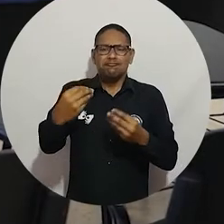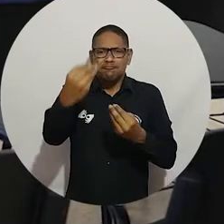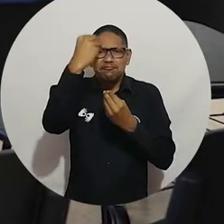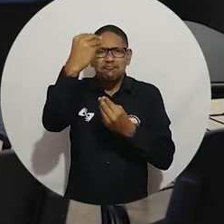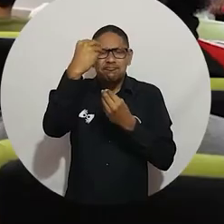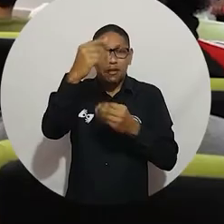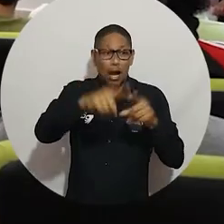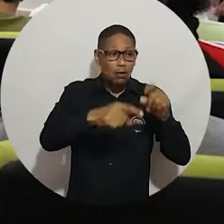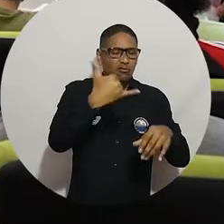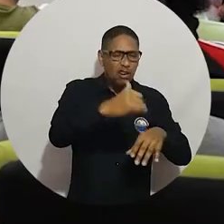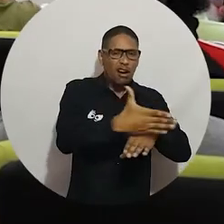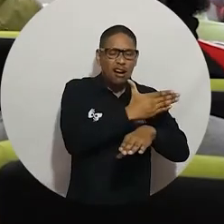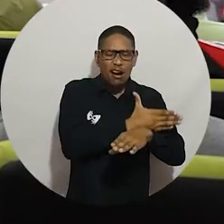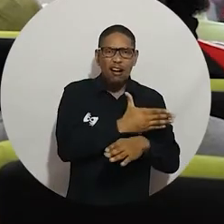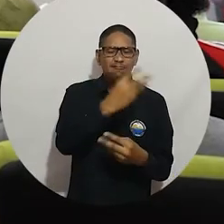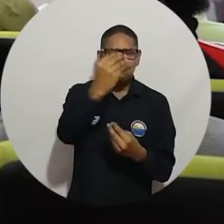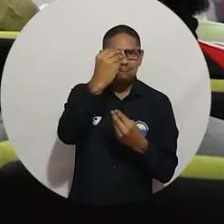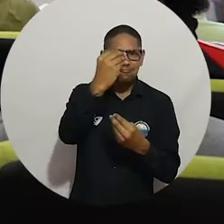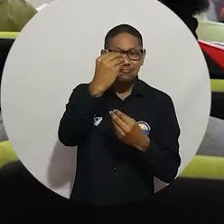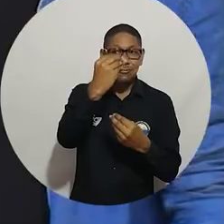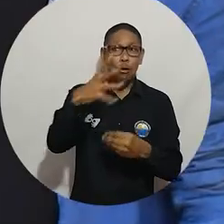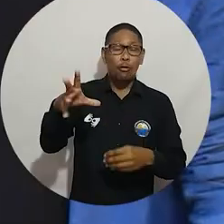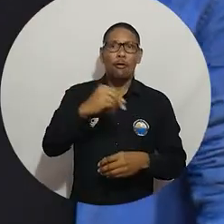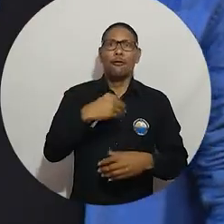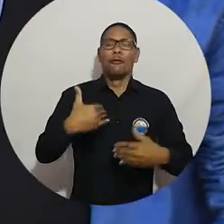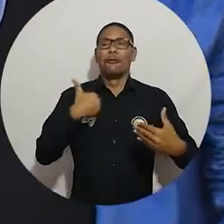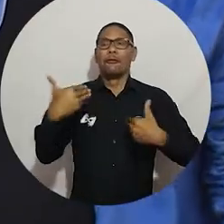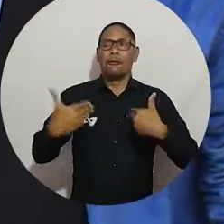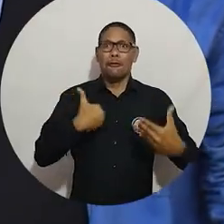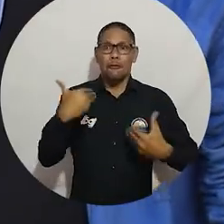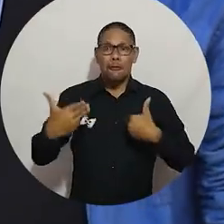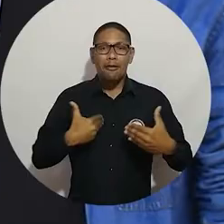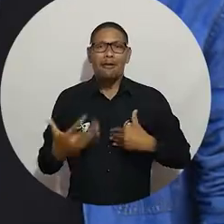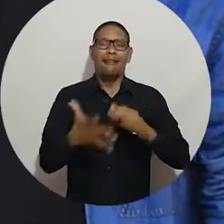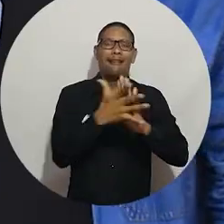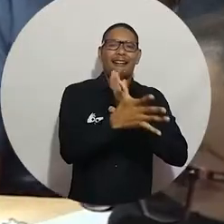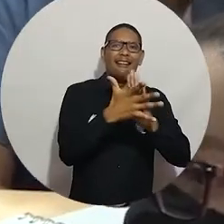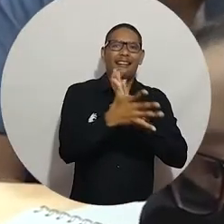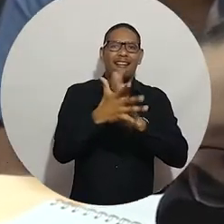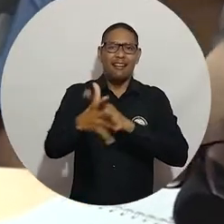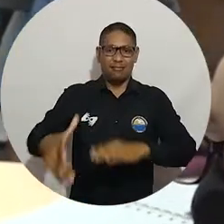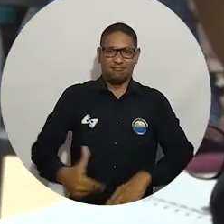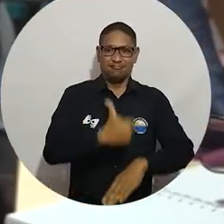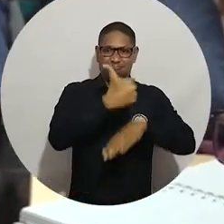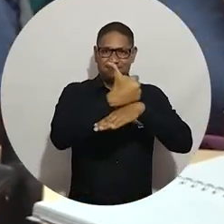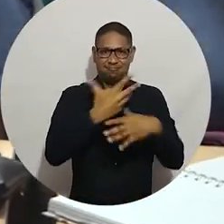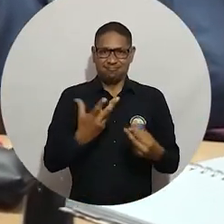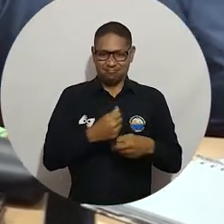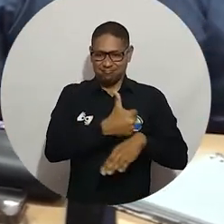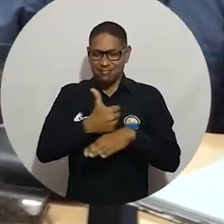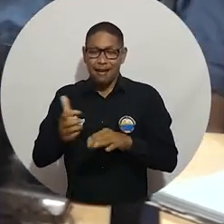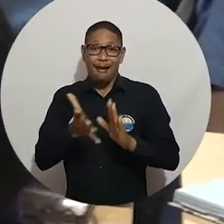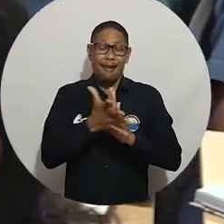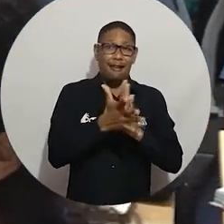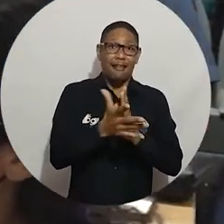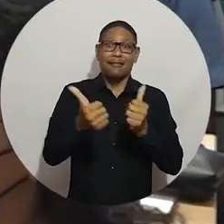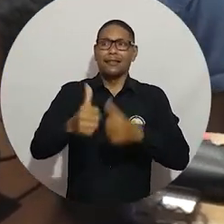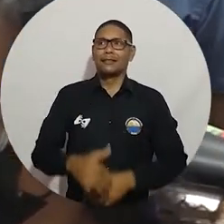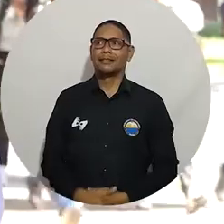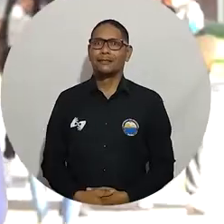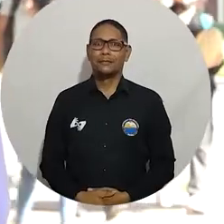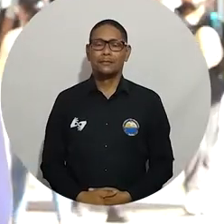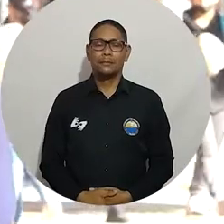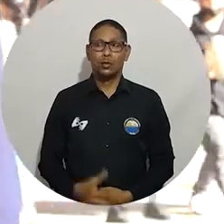recibieron con alegría los mensajes de motivación compartidos por el rector y los directivos. Salí becado por Talento Magdalena.